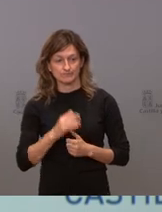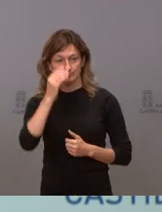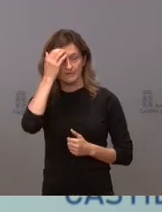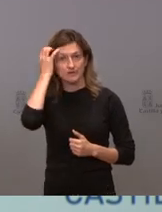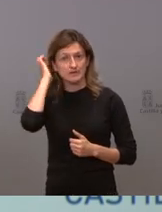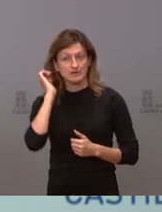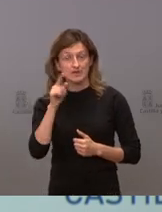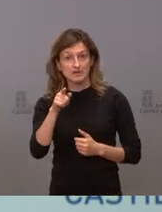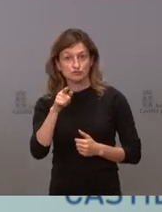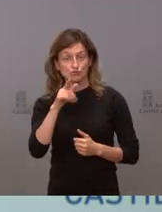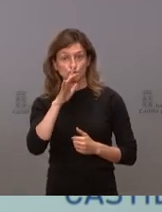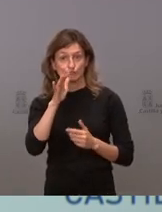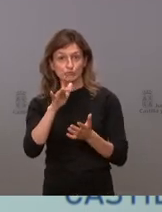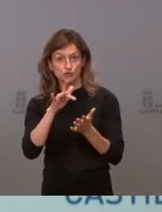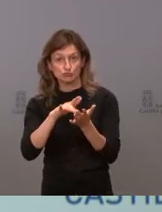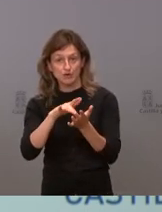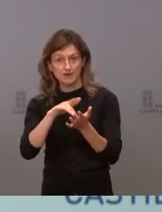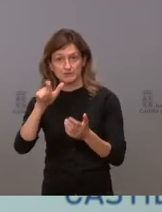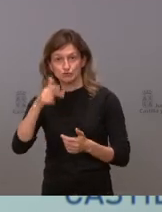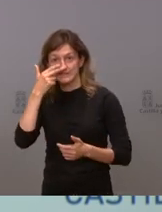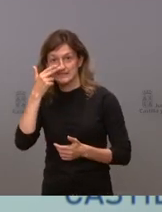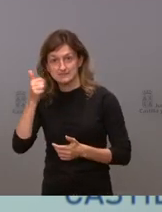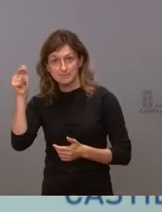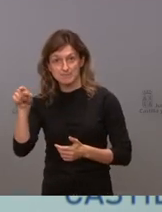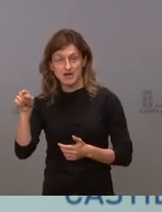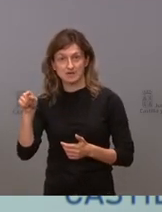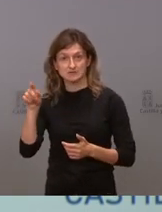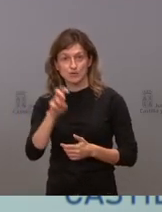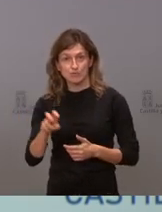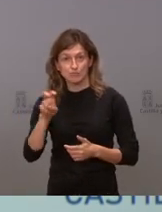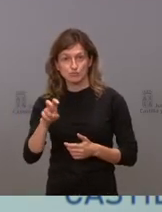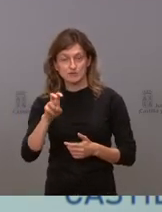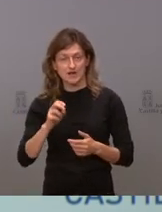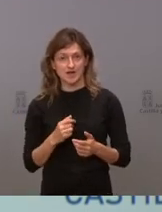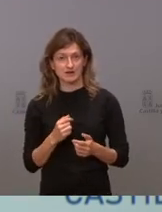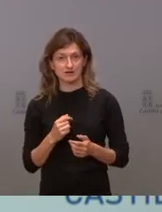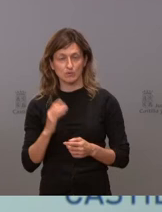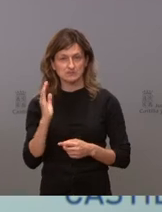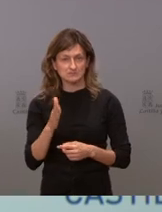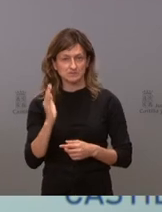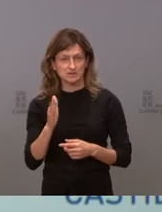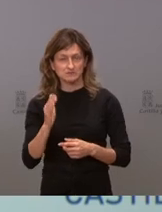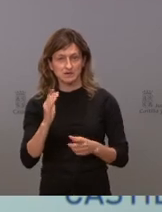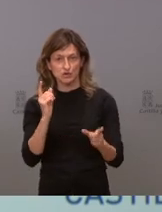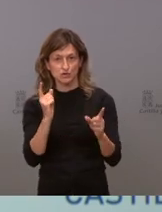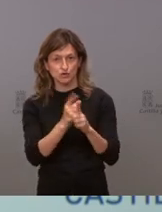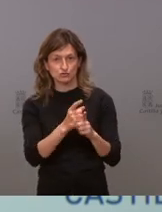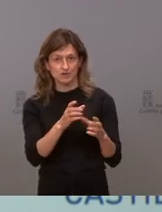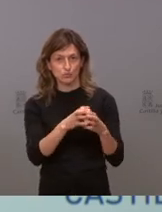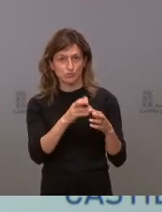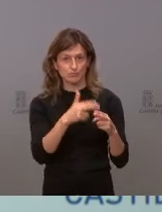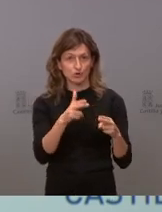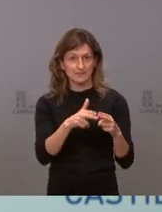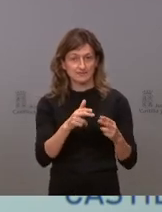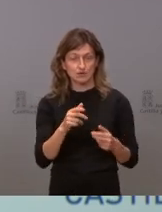porque hay quien está más interesado en buscar el desgaste y el castigo del oponente político que